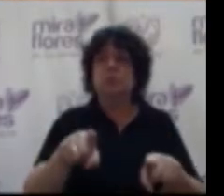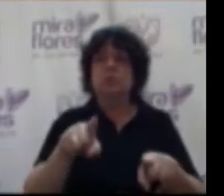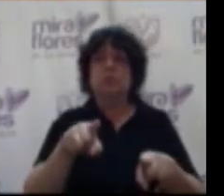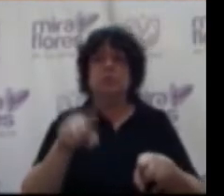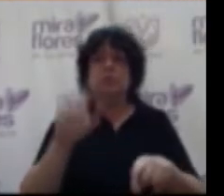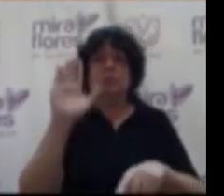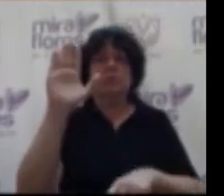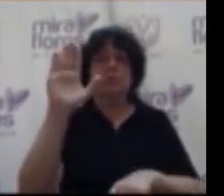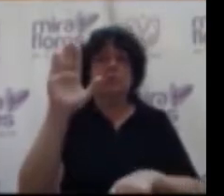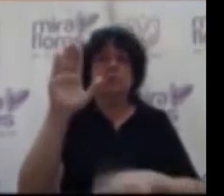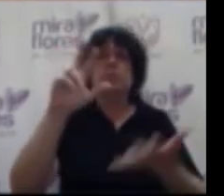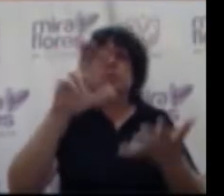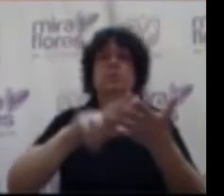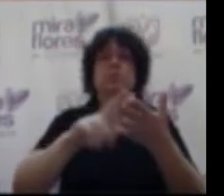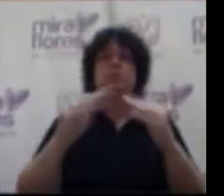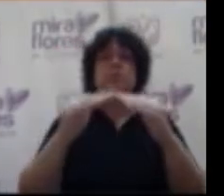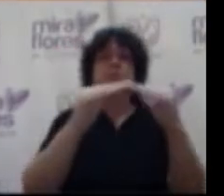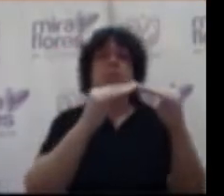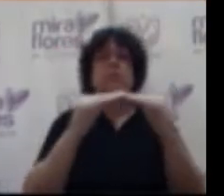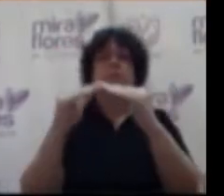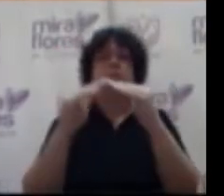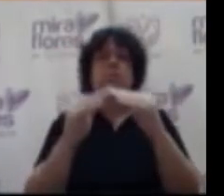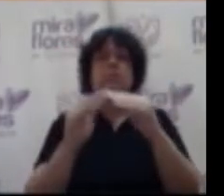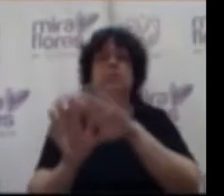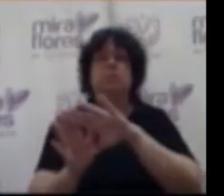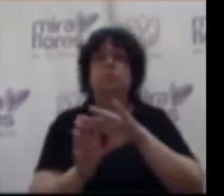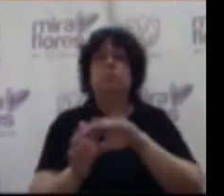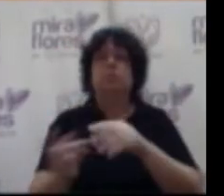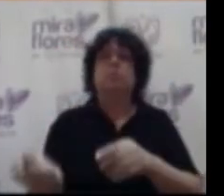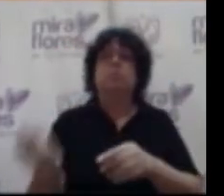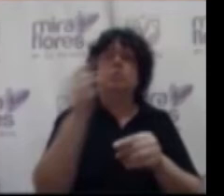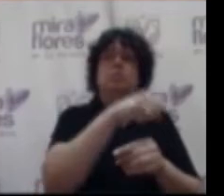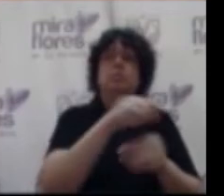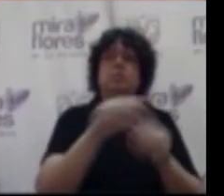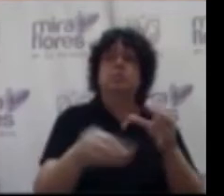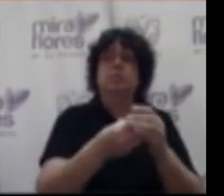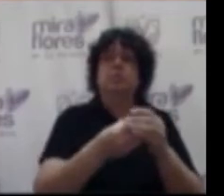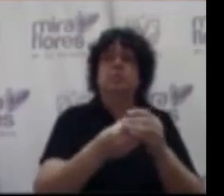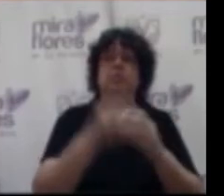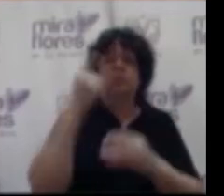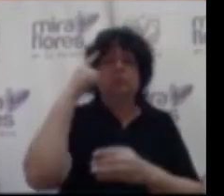conformidad se aprueba por unanimidad de votos pasa entonces a lo que es orden del día